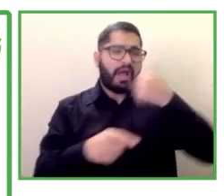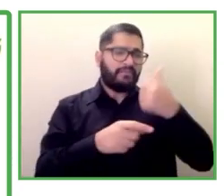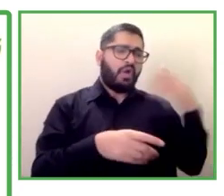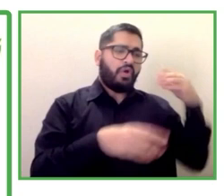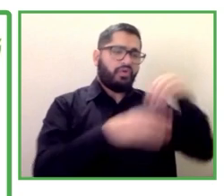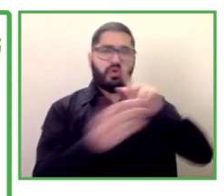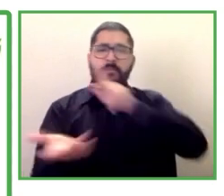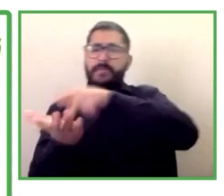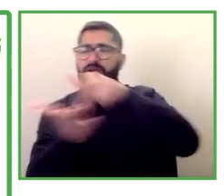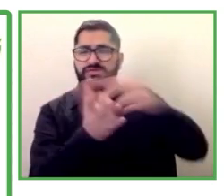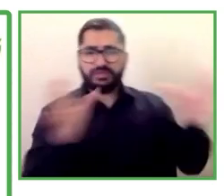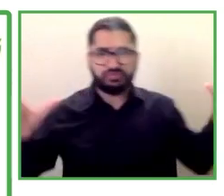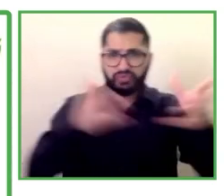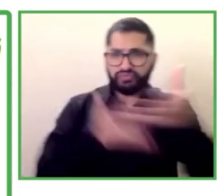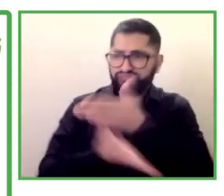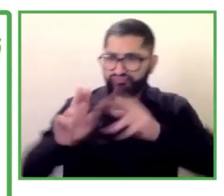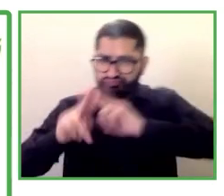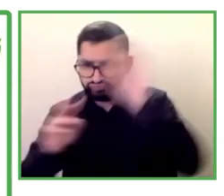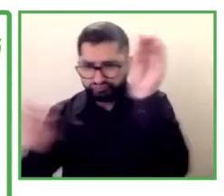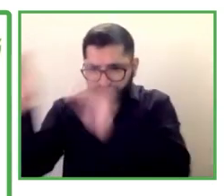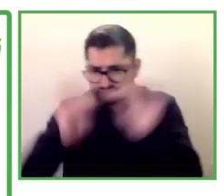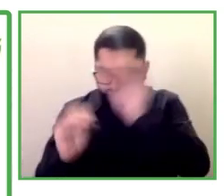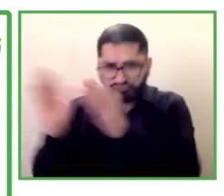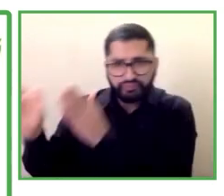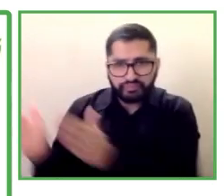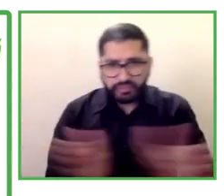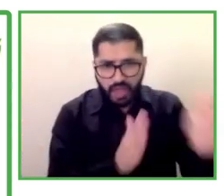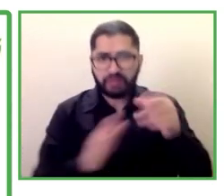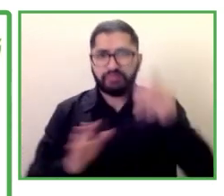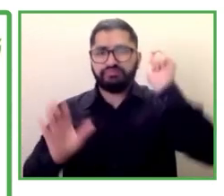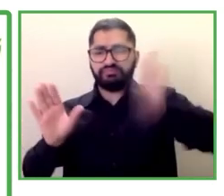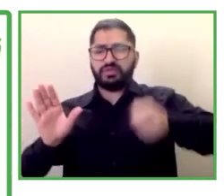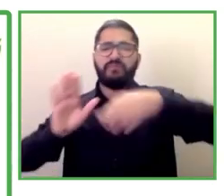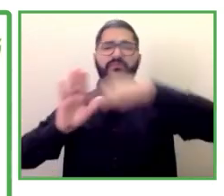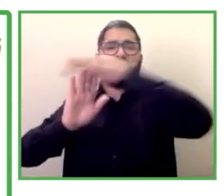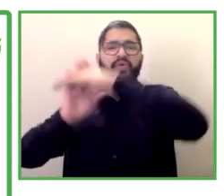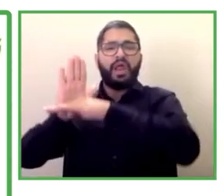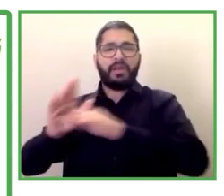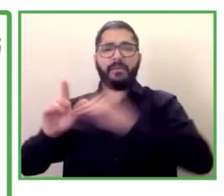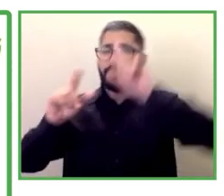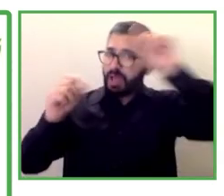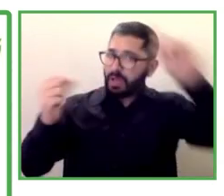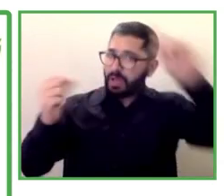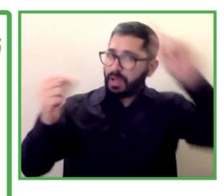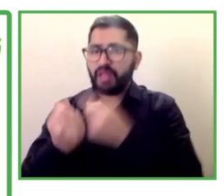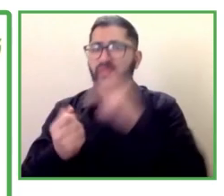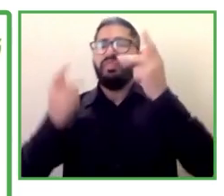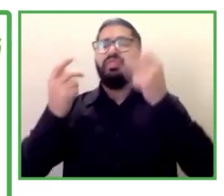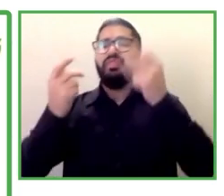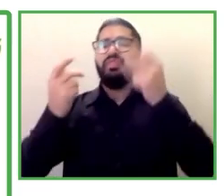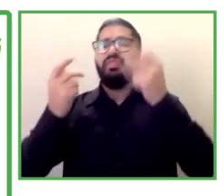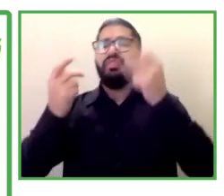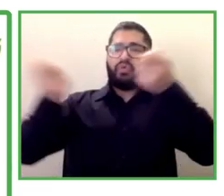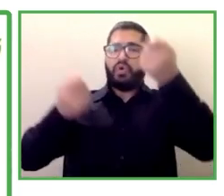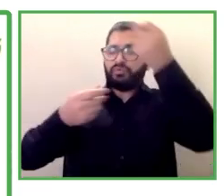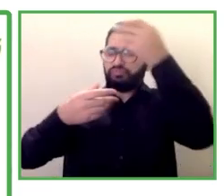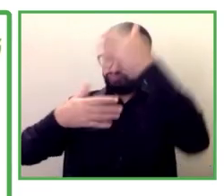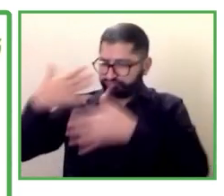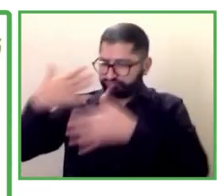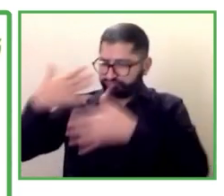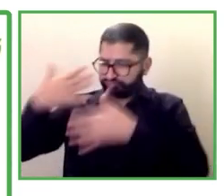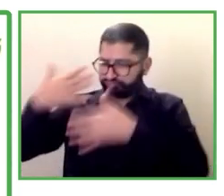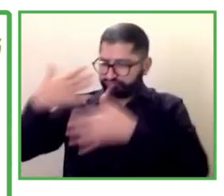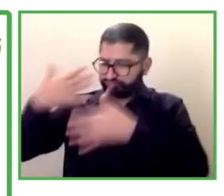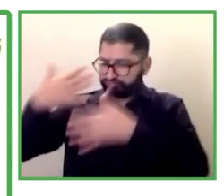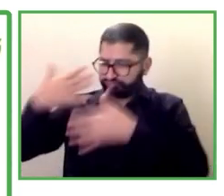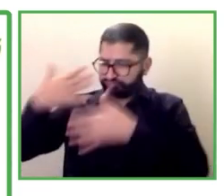ese primer proceso selectivo para asesorar a la Dirección General de Función Pública desde dentro desde su implantación hasta